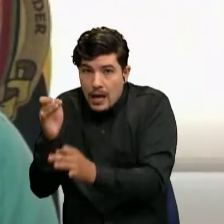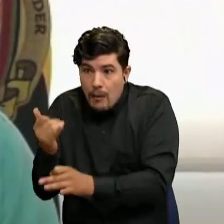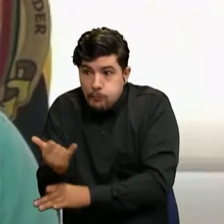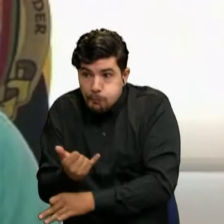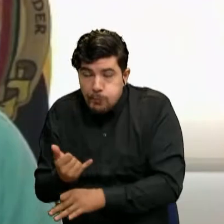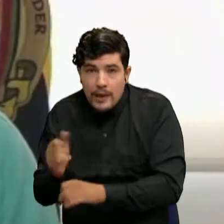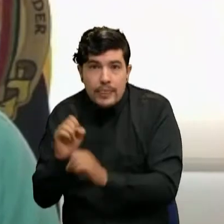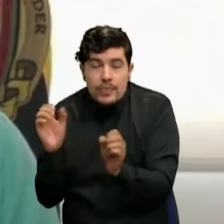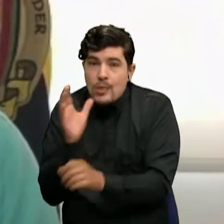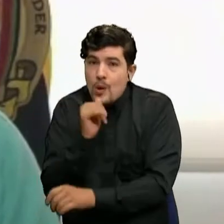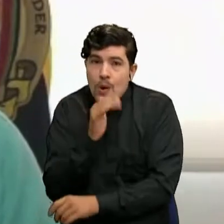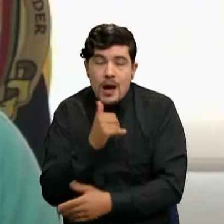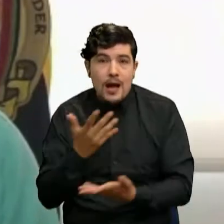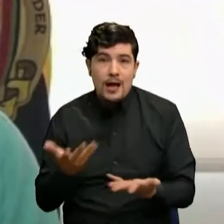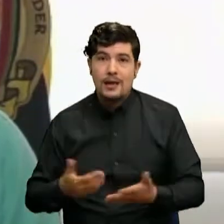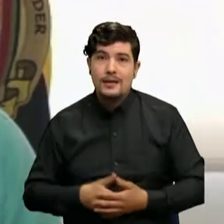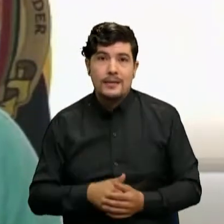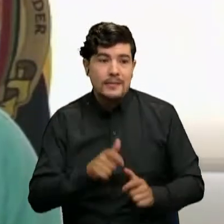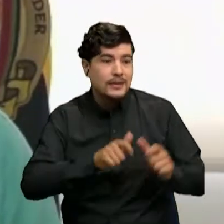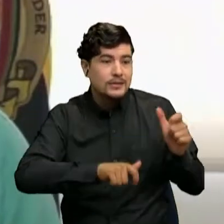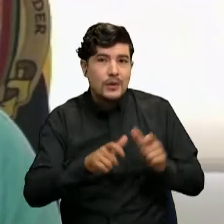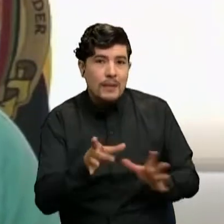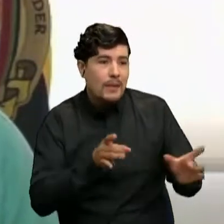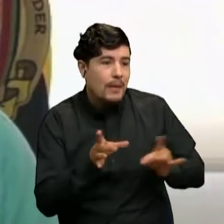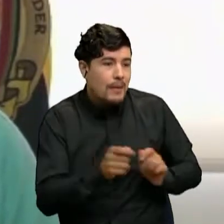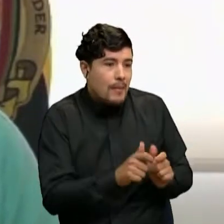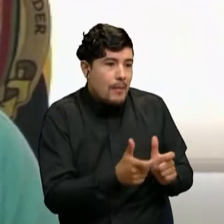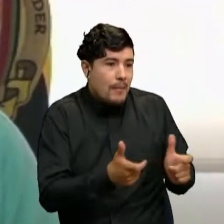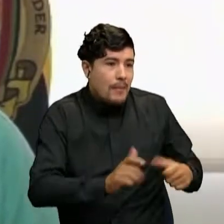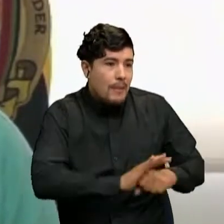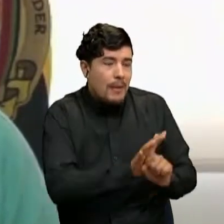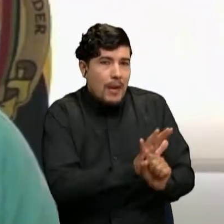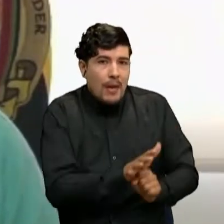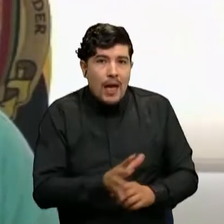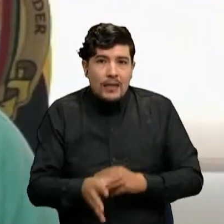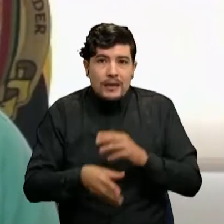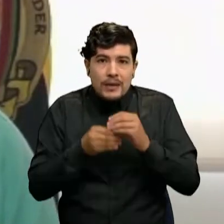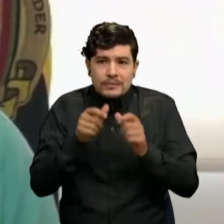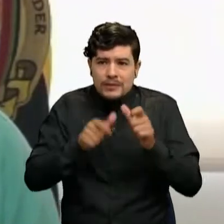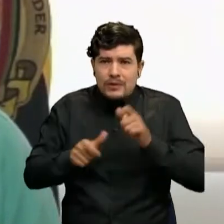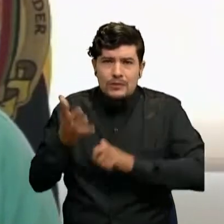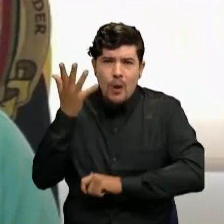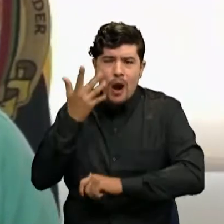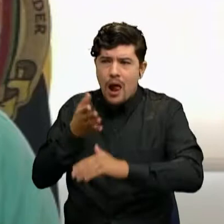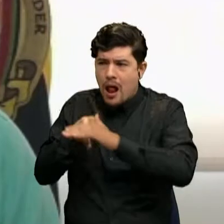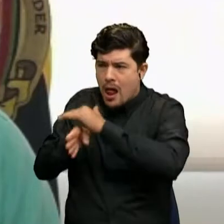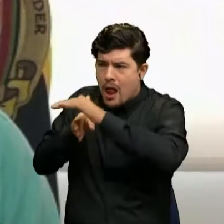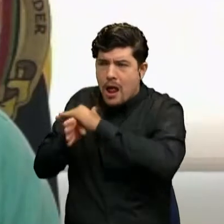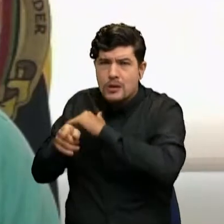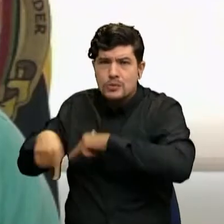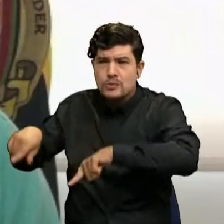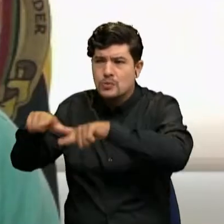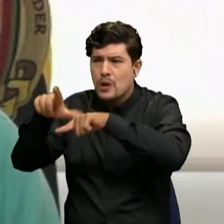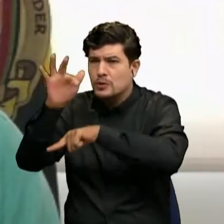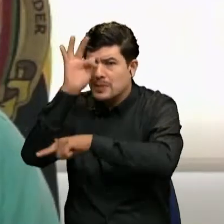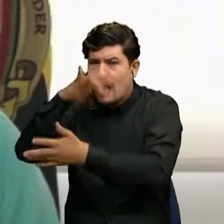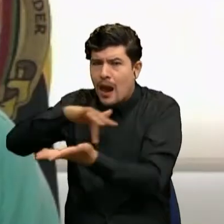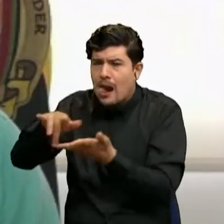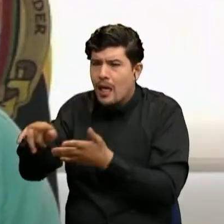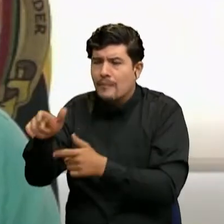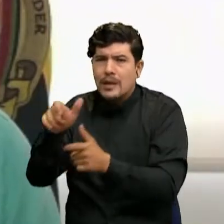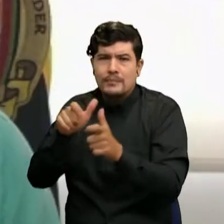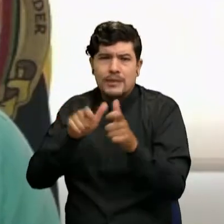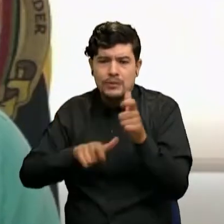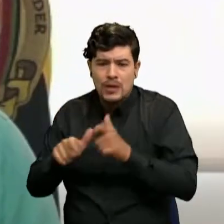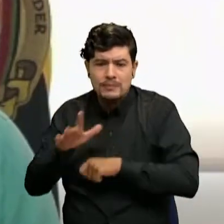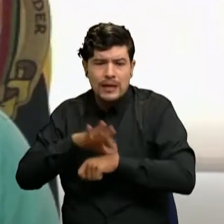personas que hoy están acudiendo a los centros asistenciales y que sumado a todo el esfuerzo del personal médico y profesionales de la salud,